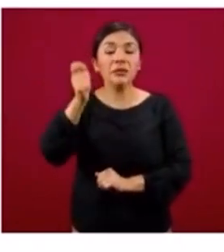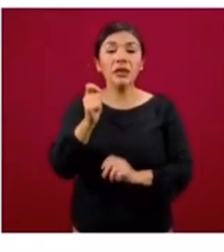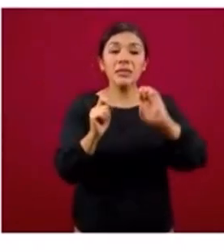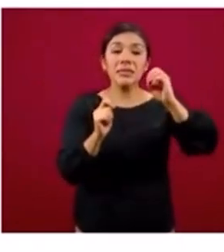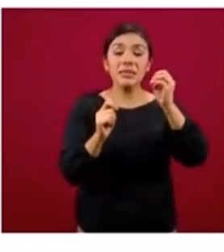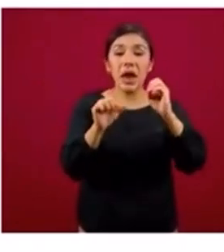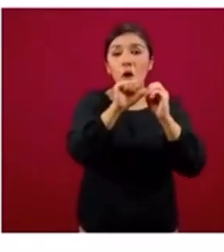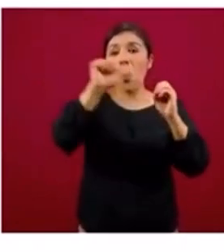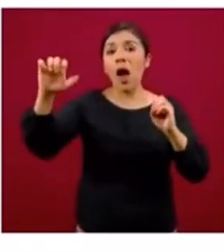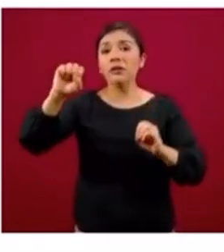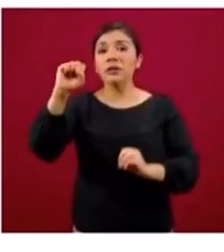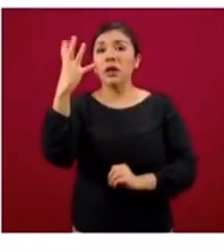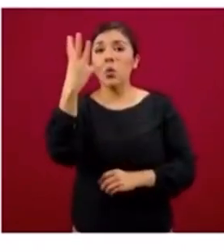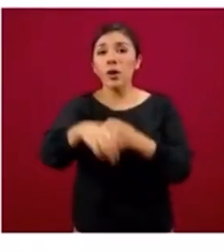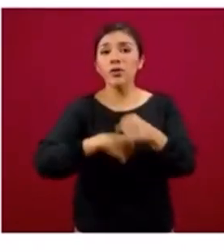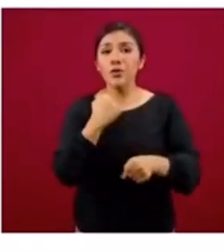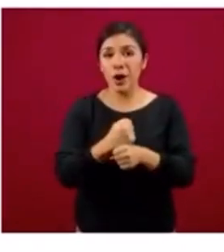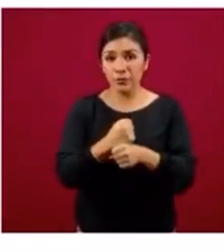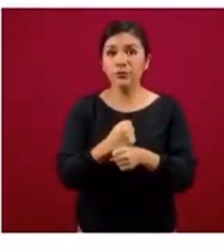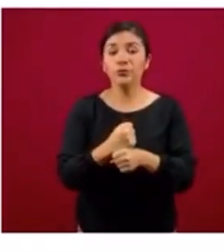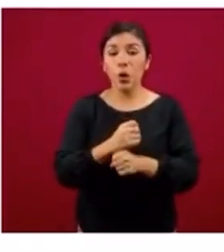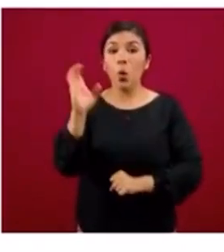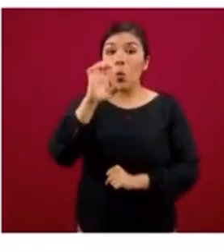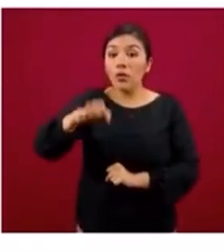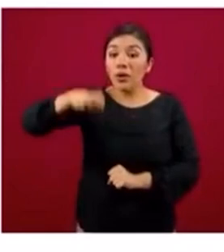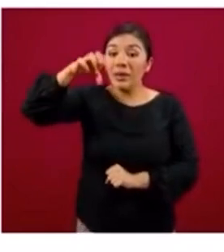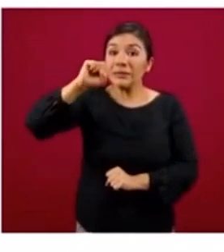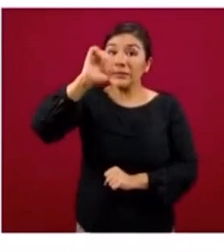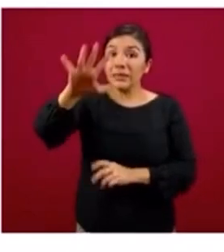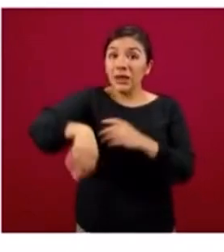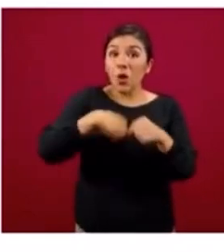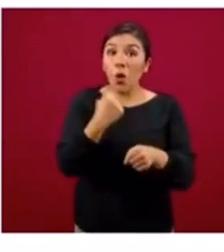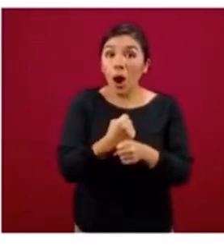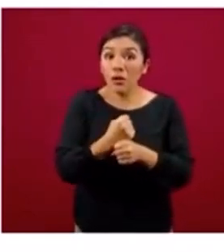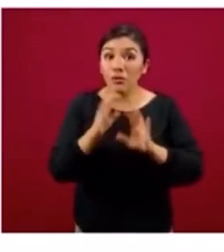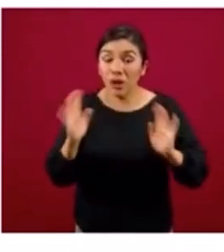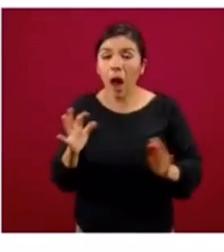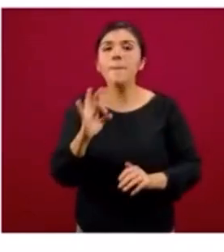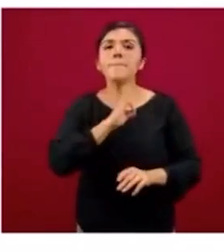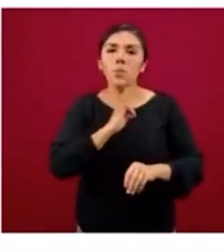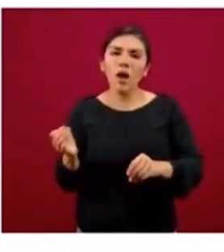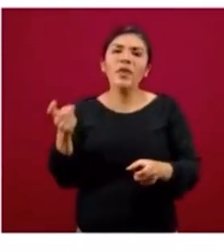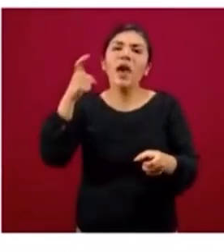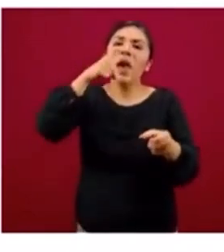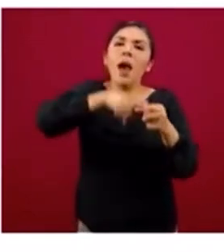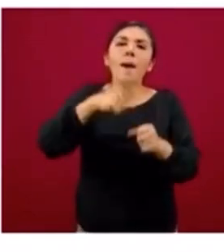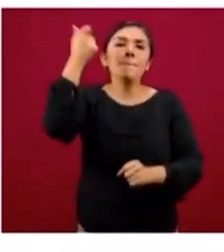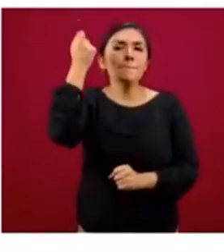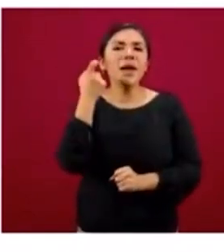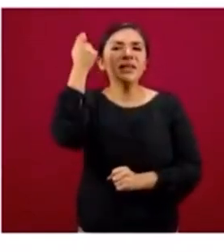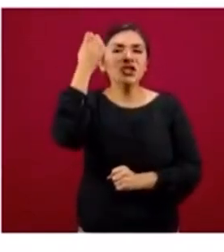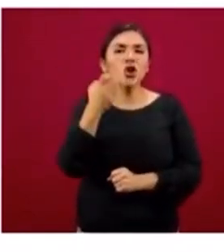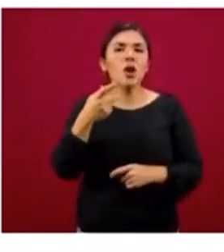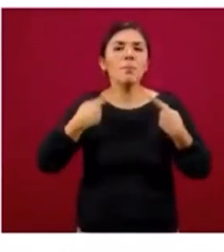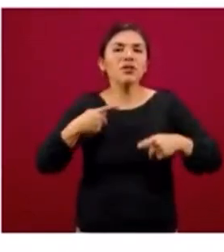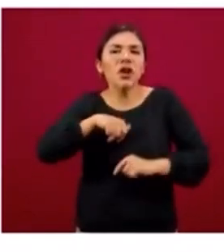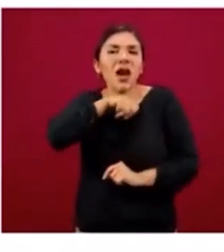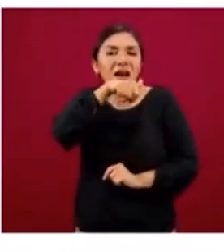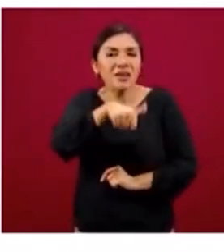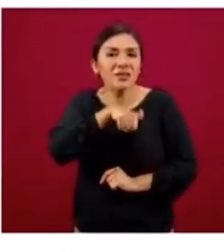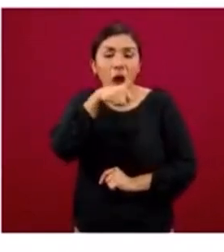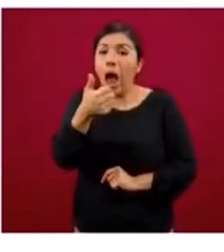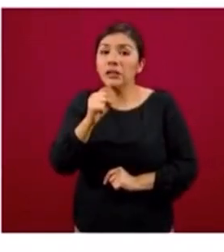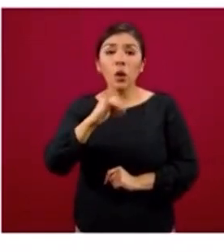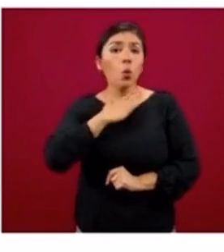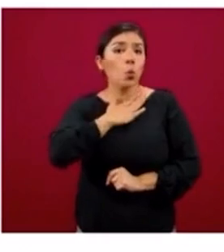a 64 años y cuando tienen 65 años pueden ingresar a la pensión de adultos mayores y es por